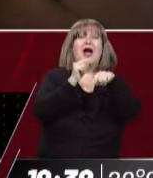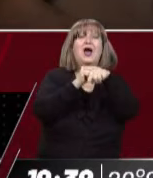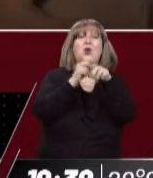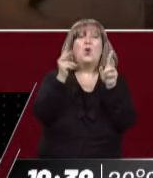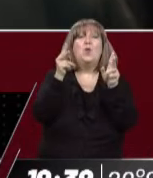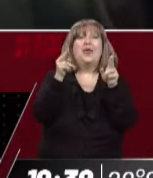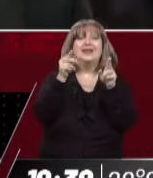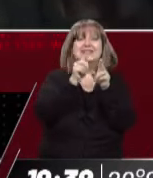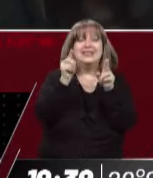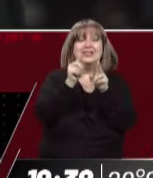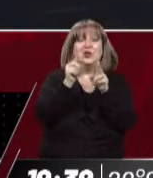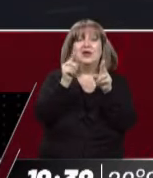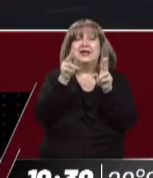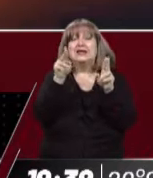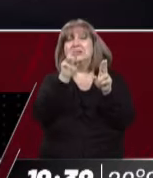sobre una escena,